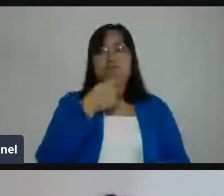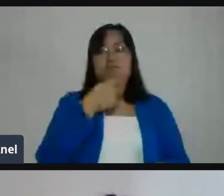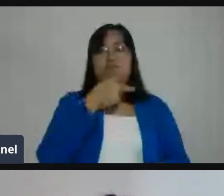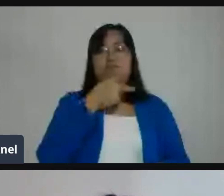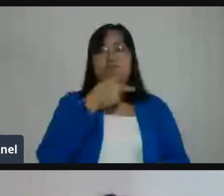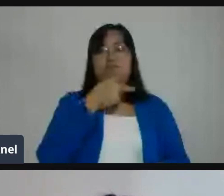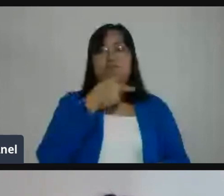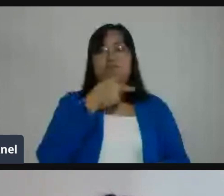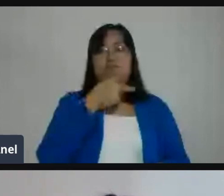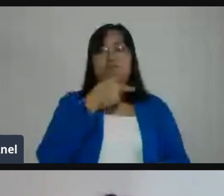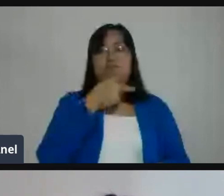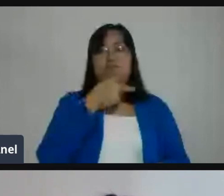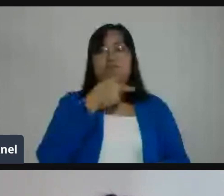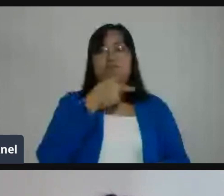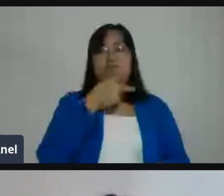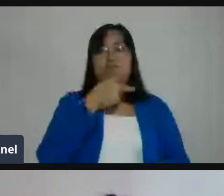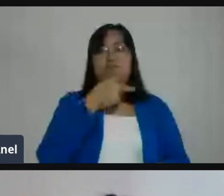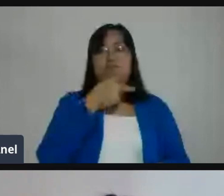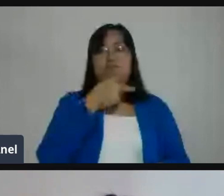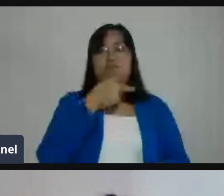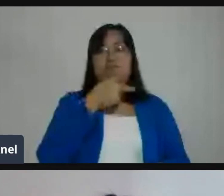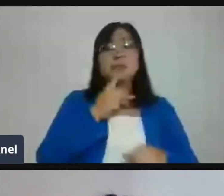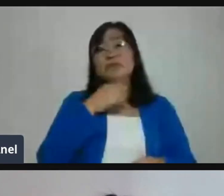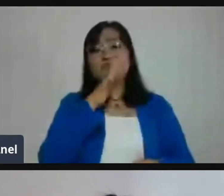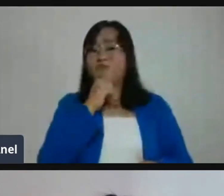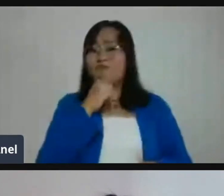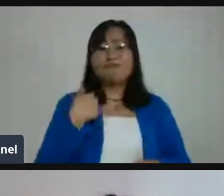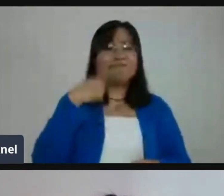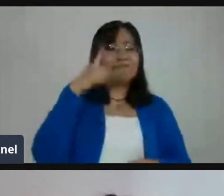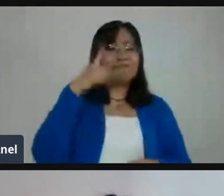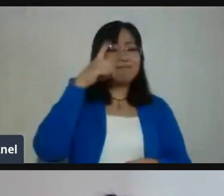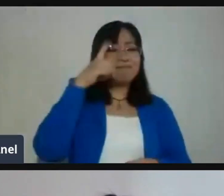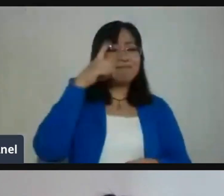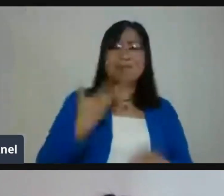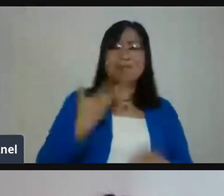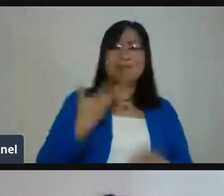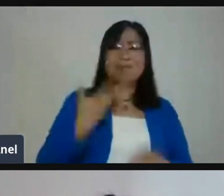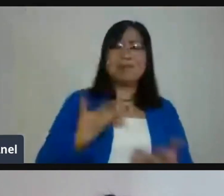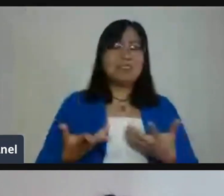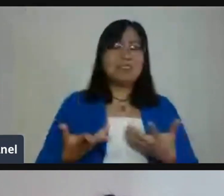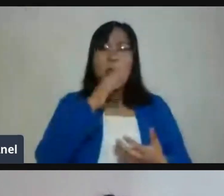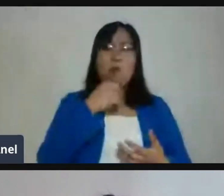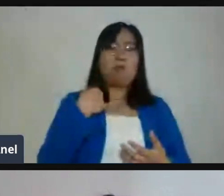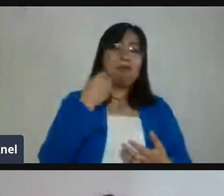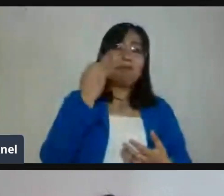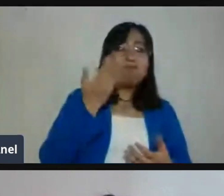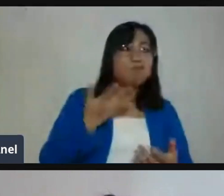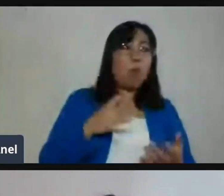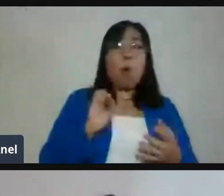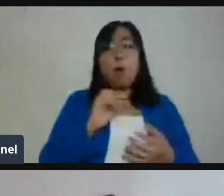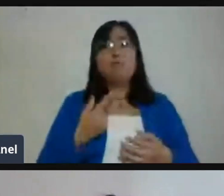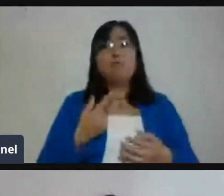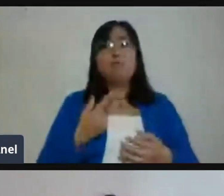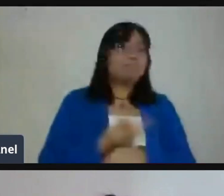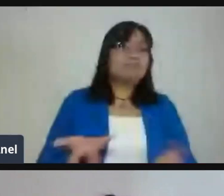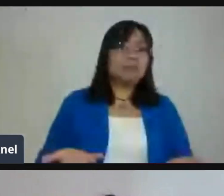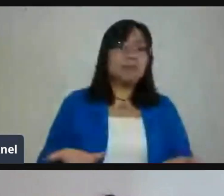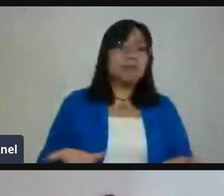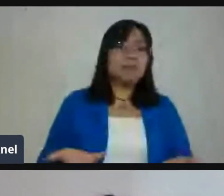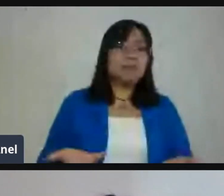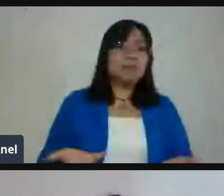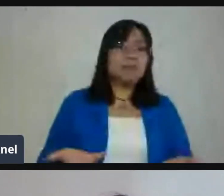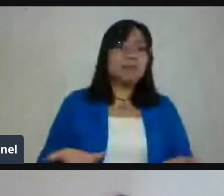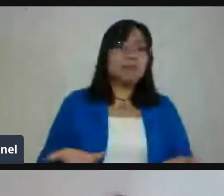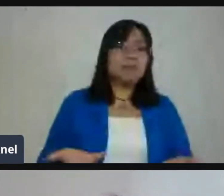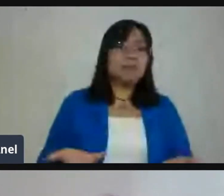no tienen el tiempo. ¿Cómo podemos orientar a esos padres? ¿En quién se pueden apoyar?